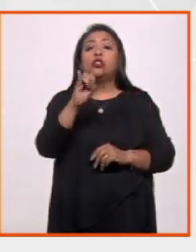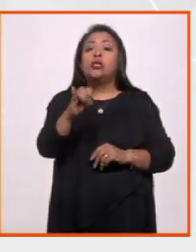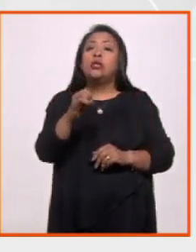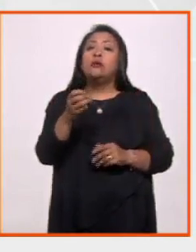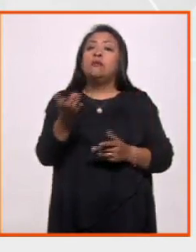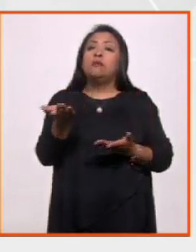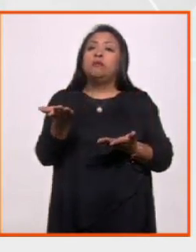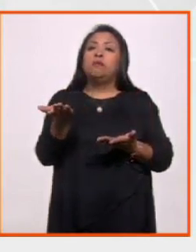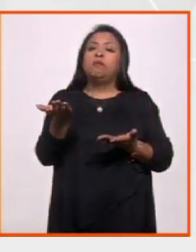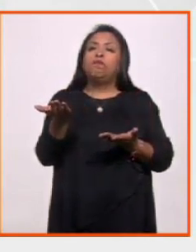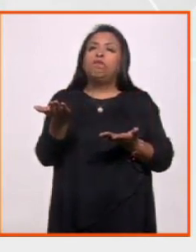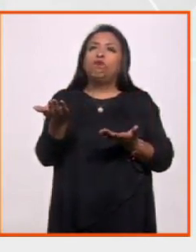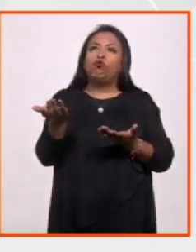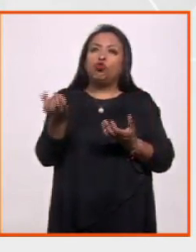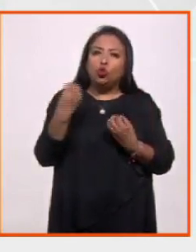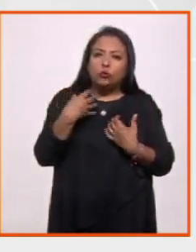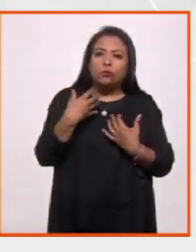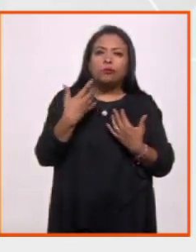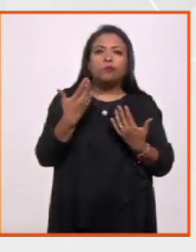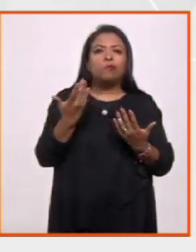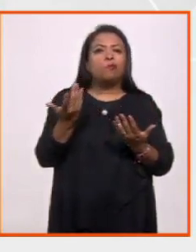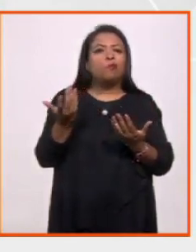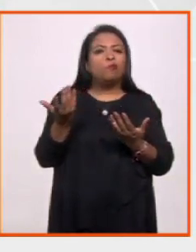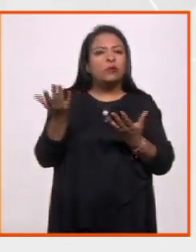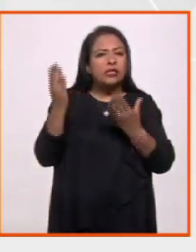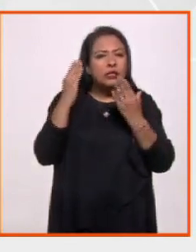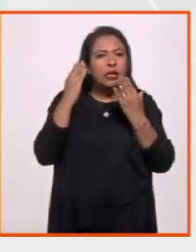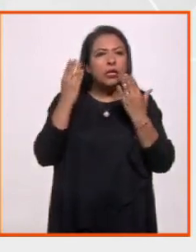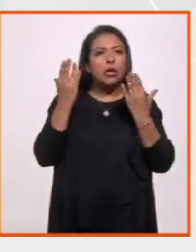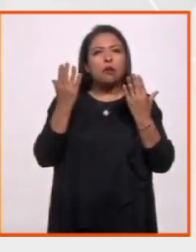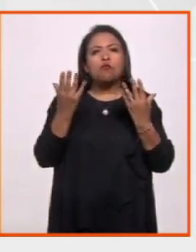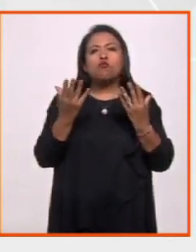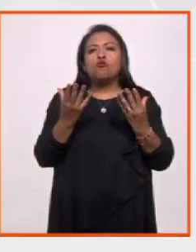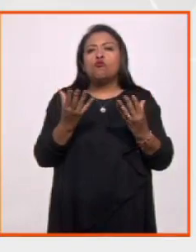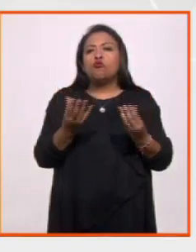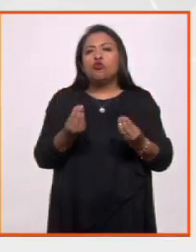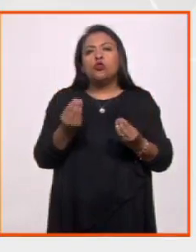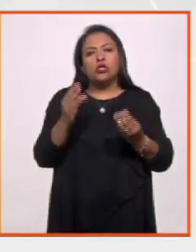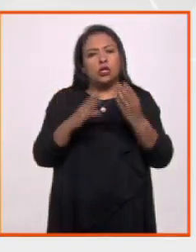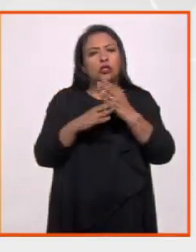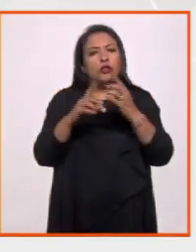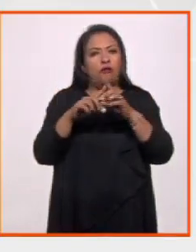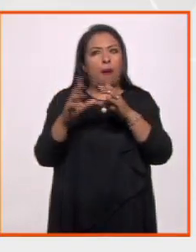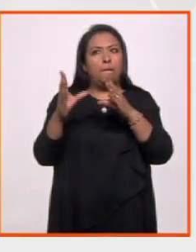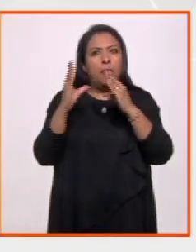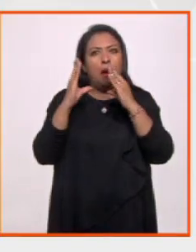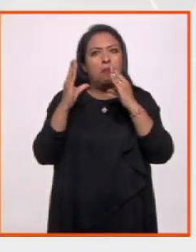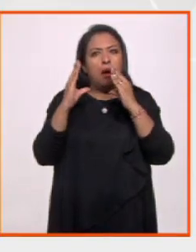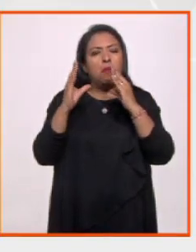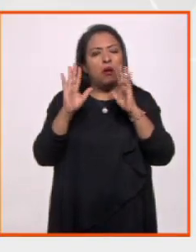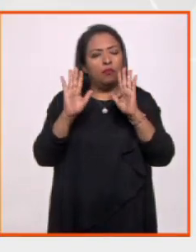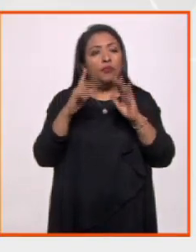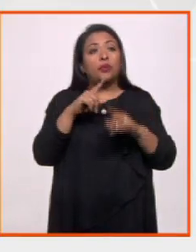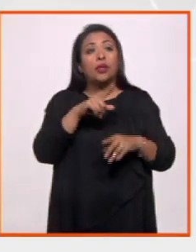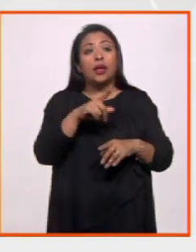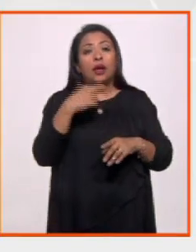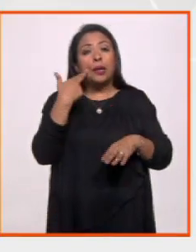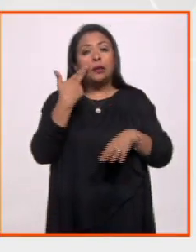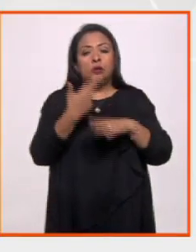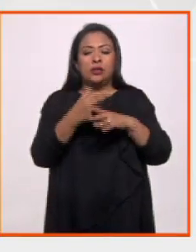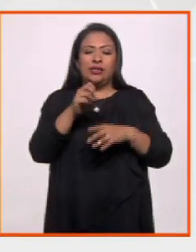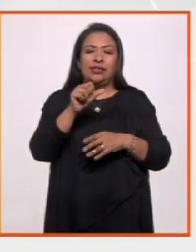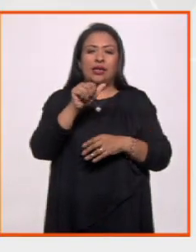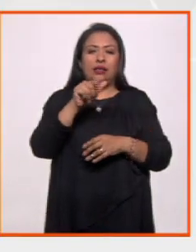dejó muchas enseñanzas, sí. Jurada por Santiago